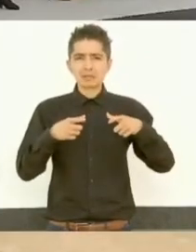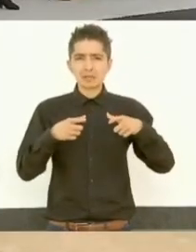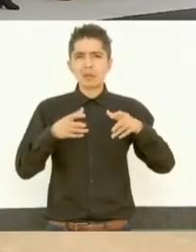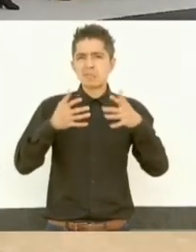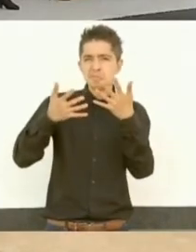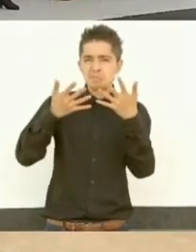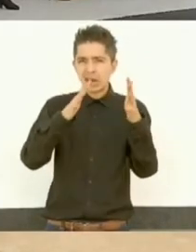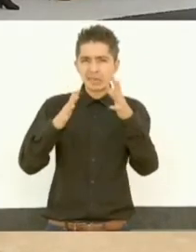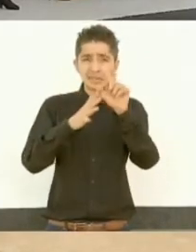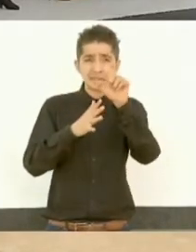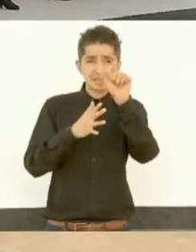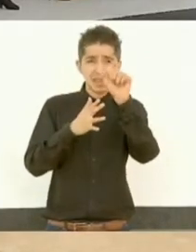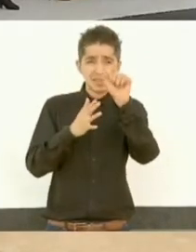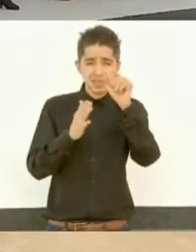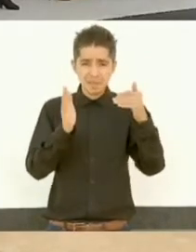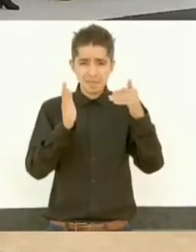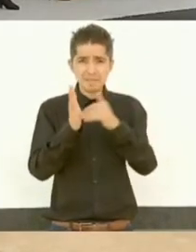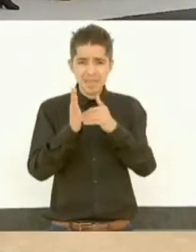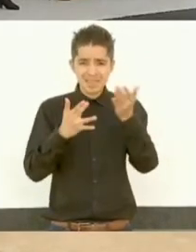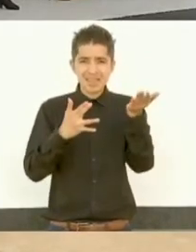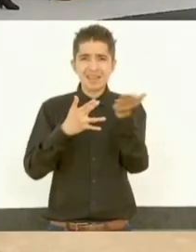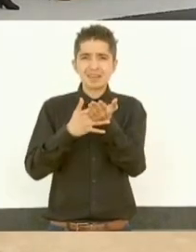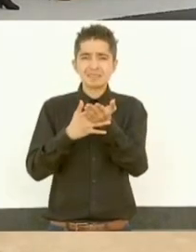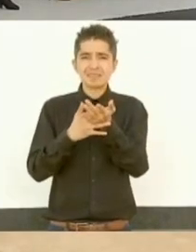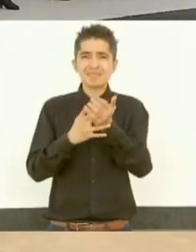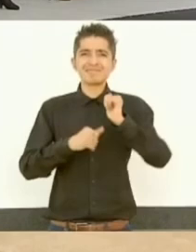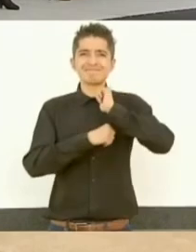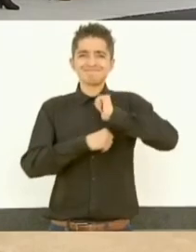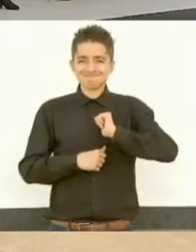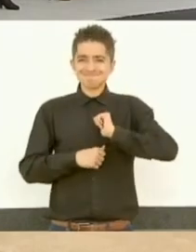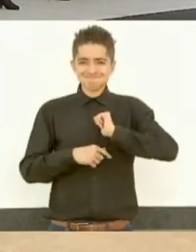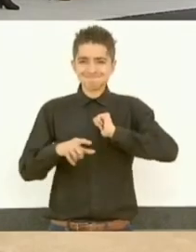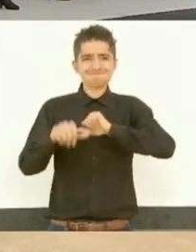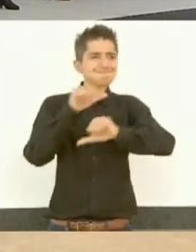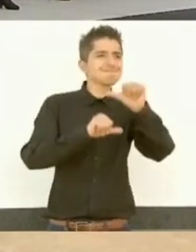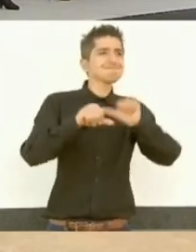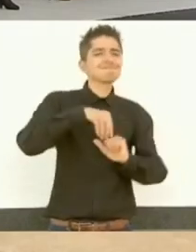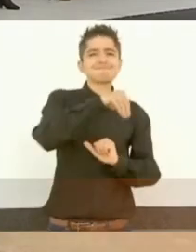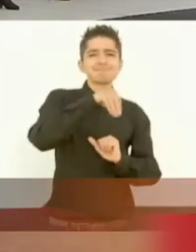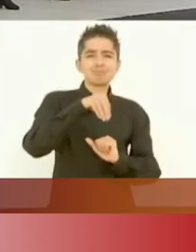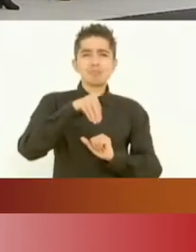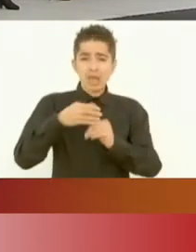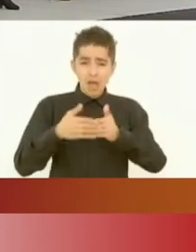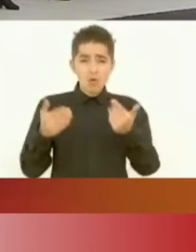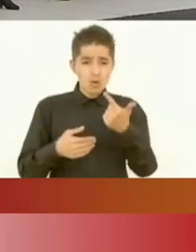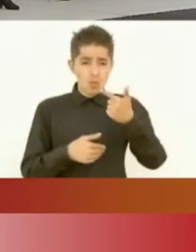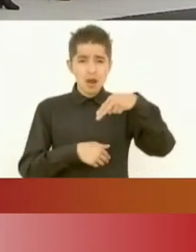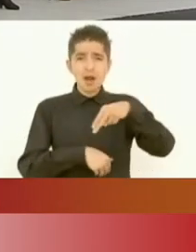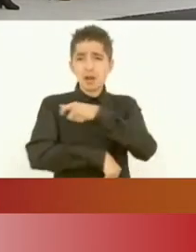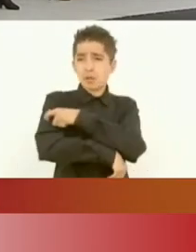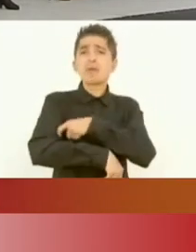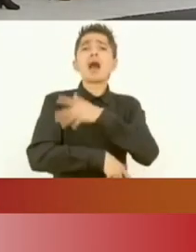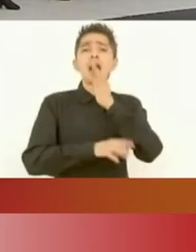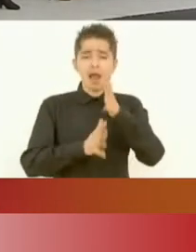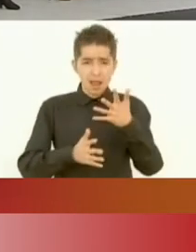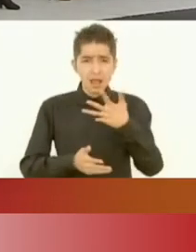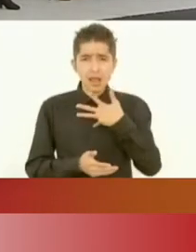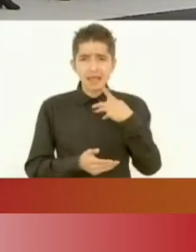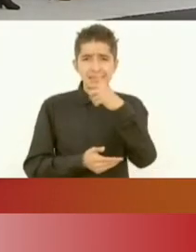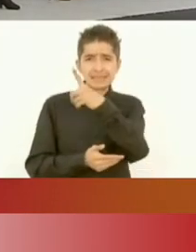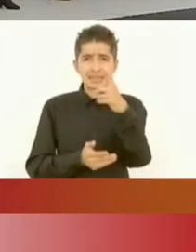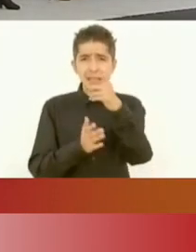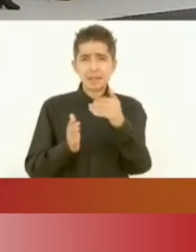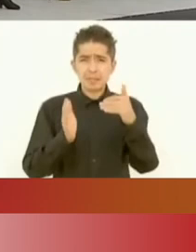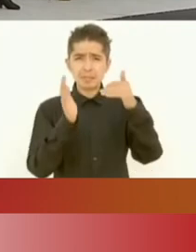encargados de la operación. Ahora ya la Guardia Nacional cuenta con cerca de 100